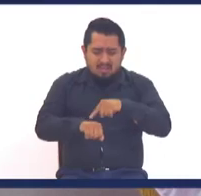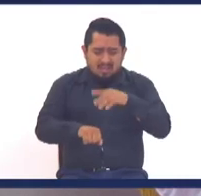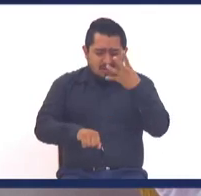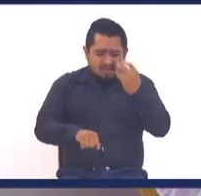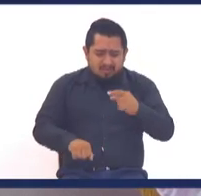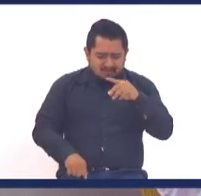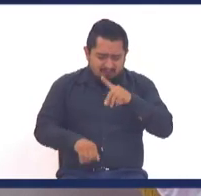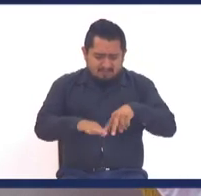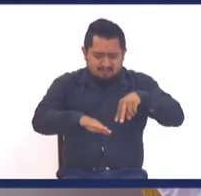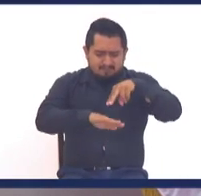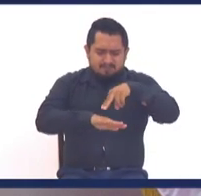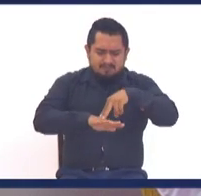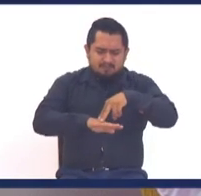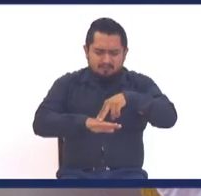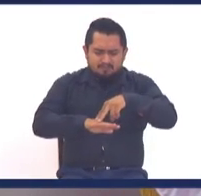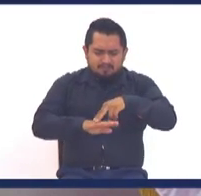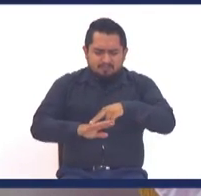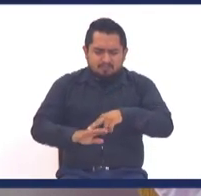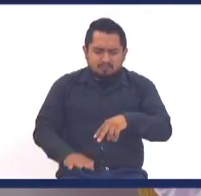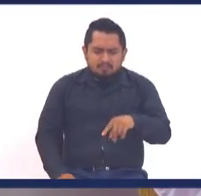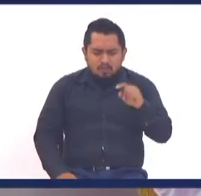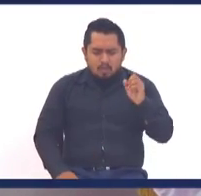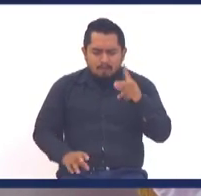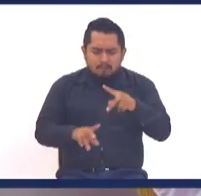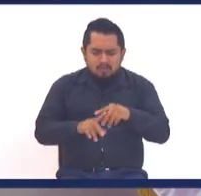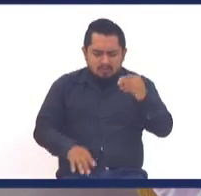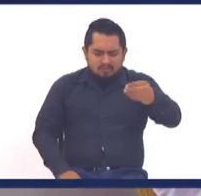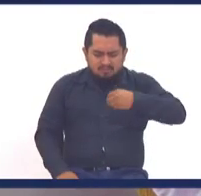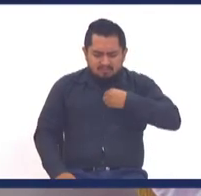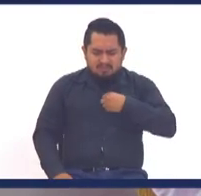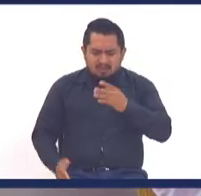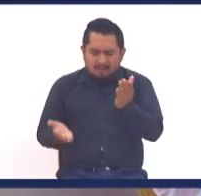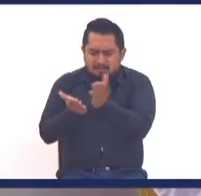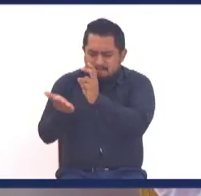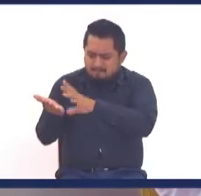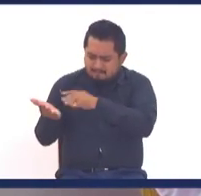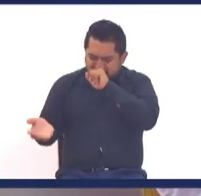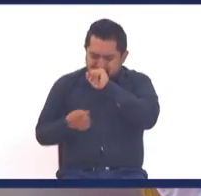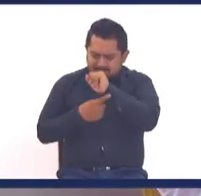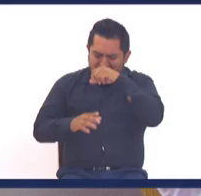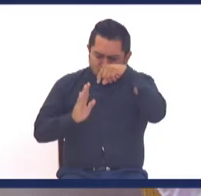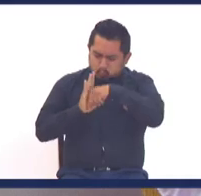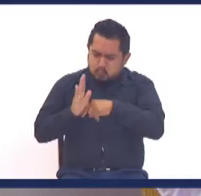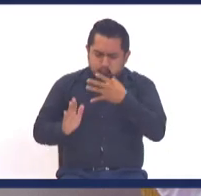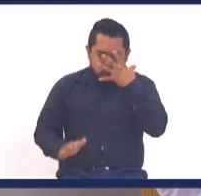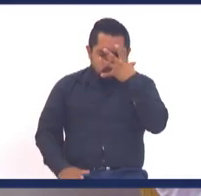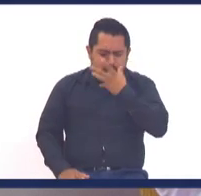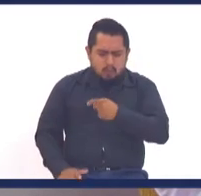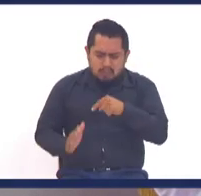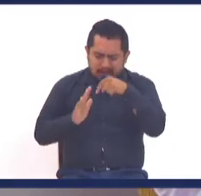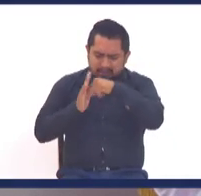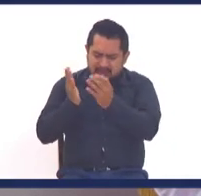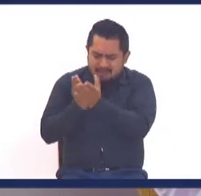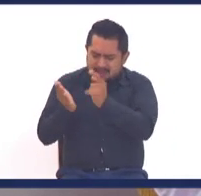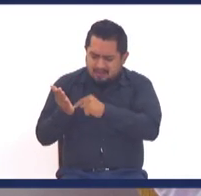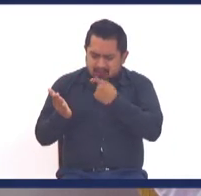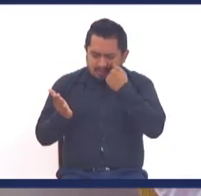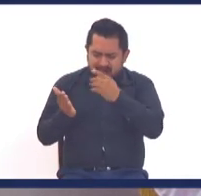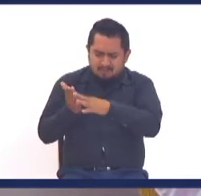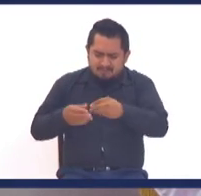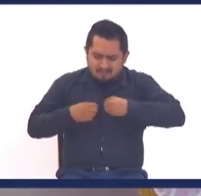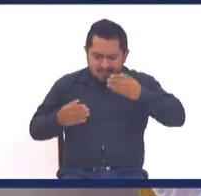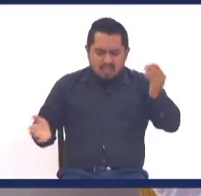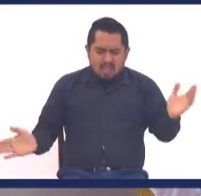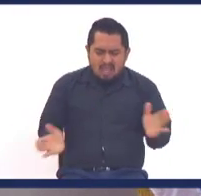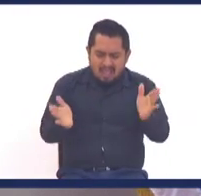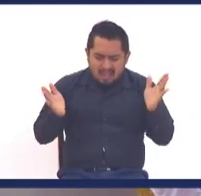resurrección, que privilegio Señor, poder entender, que estas palabras, tan profundas, tan hermosas, y tan animosas,